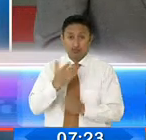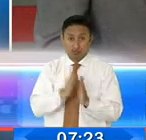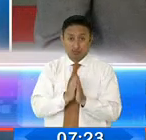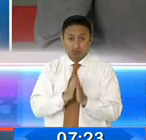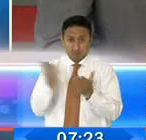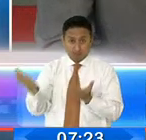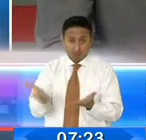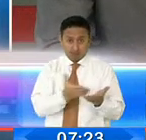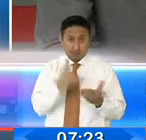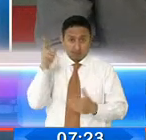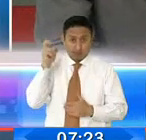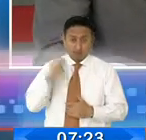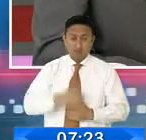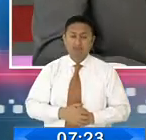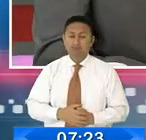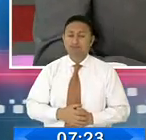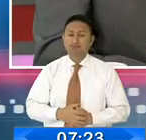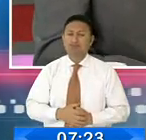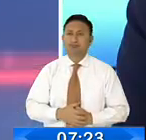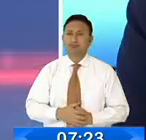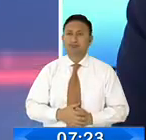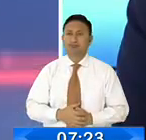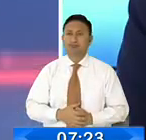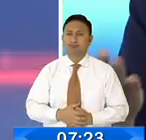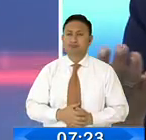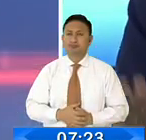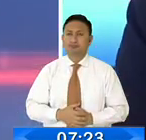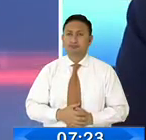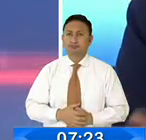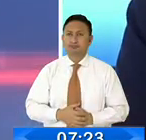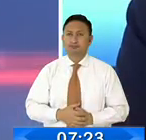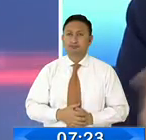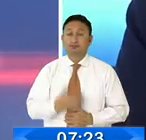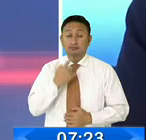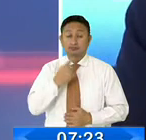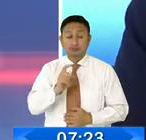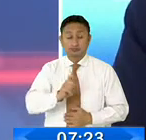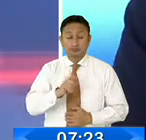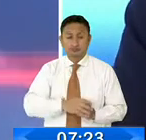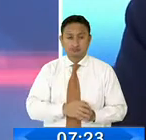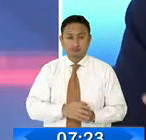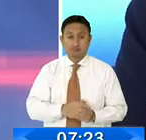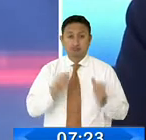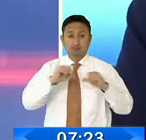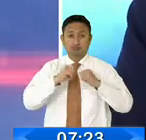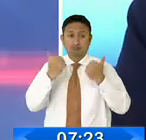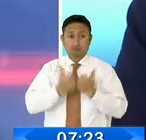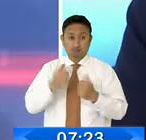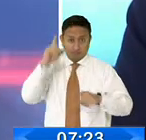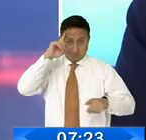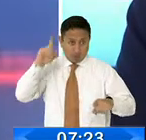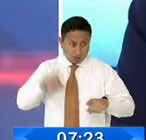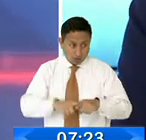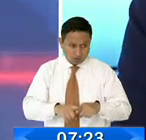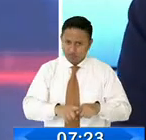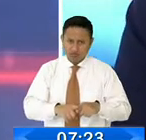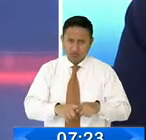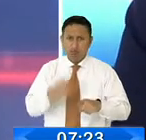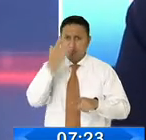Escuchémosle a la ministra María Pablo Romo. Pero, insisto, no se ponen de acuerdo, no hay una línea única porque son